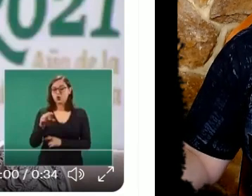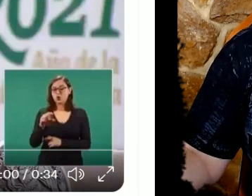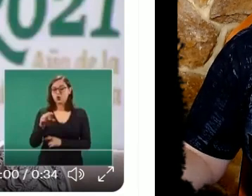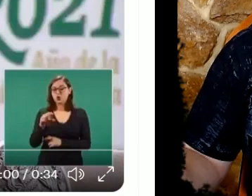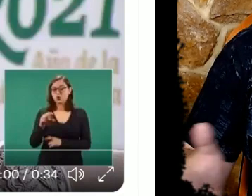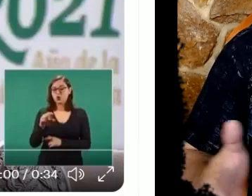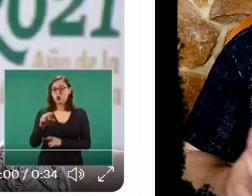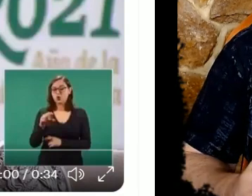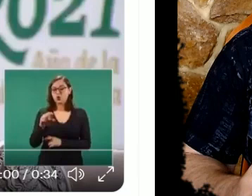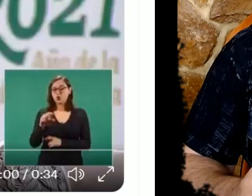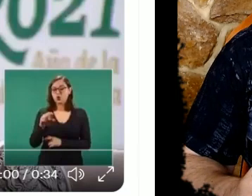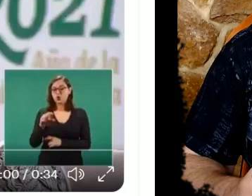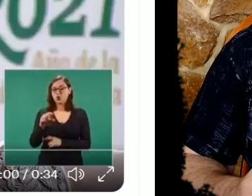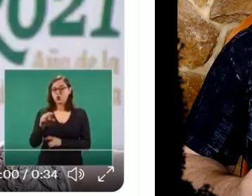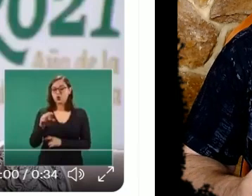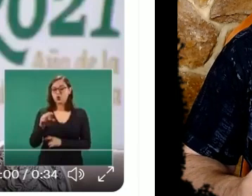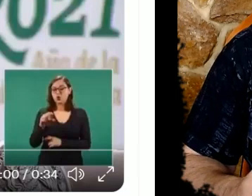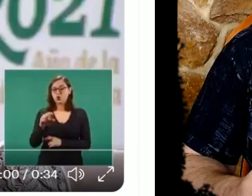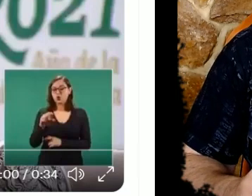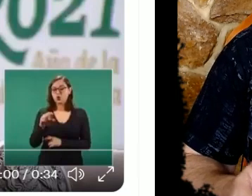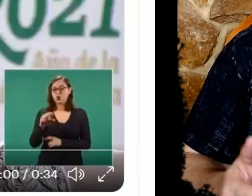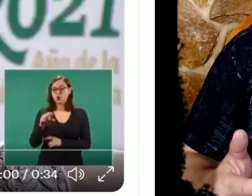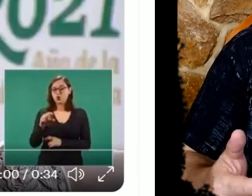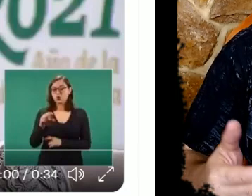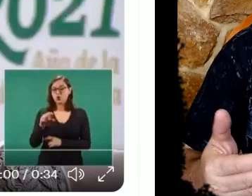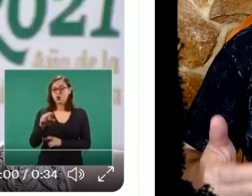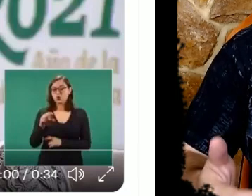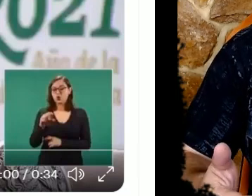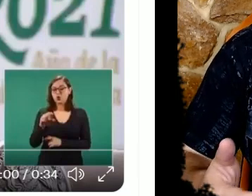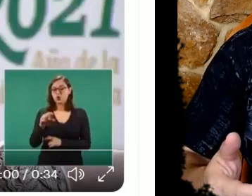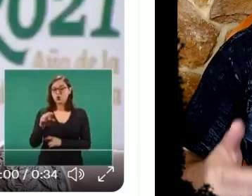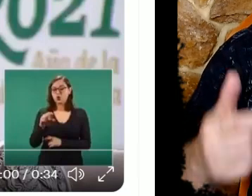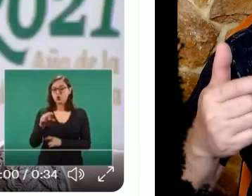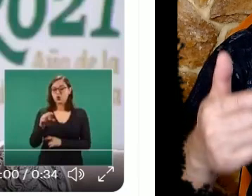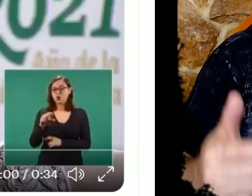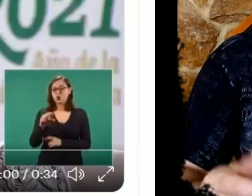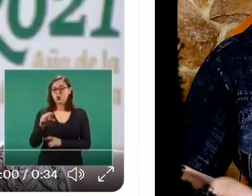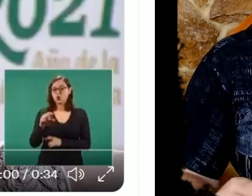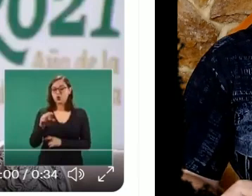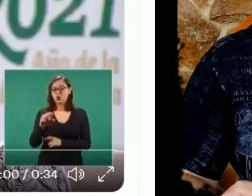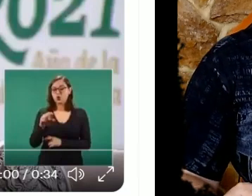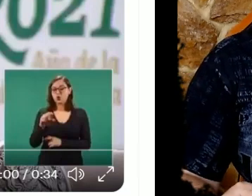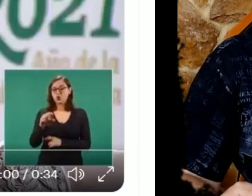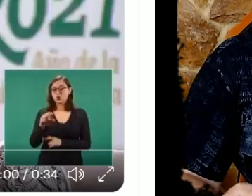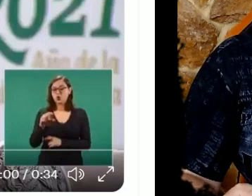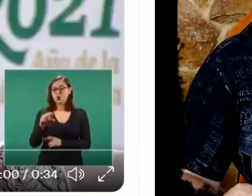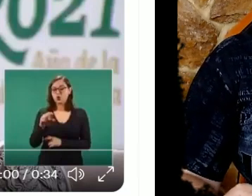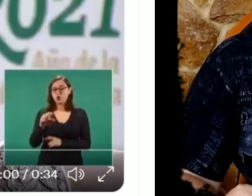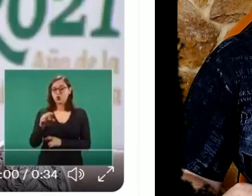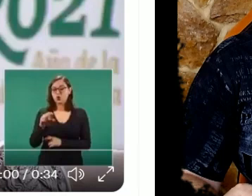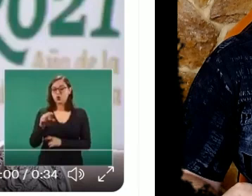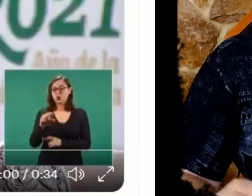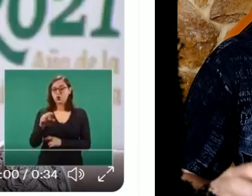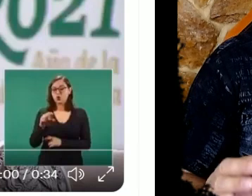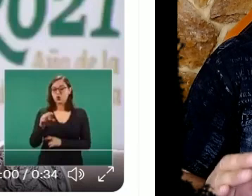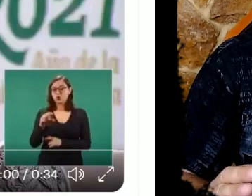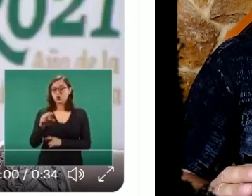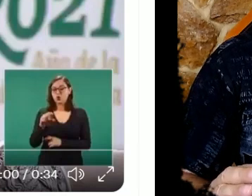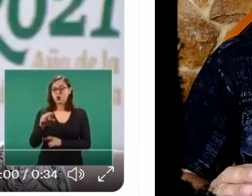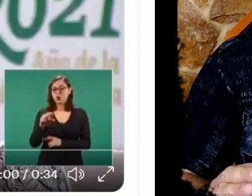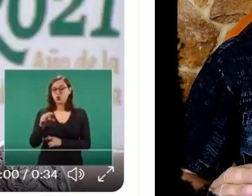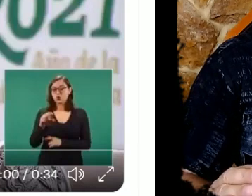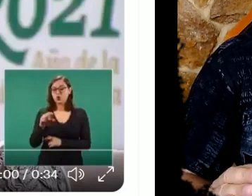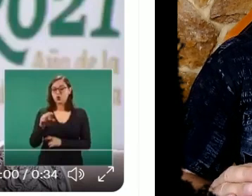a eso han llegado al cinismo donde en vez de darles vergüenza y pedir una disculpa pública las personas como son